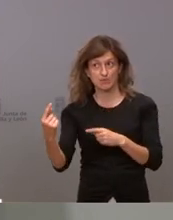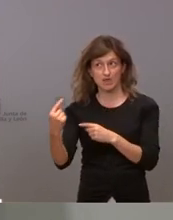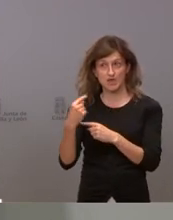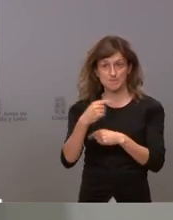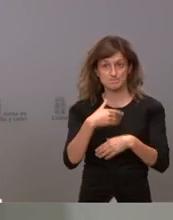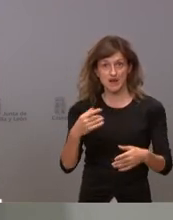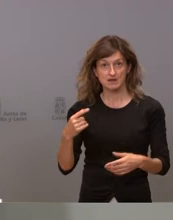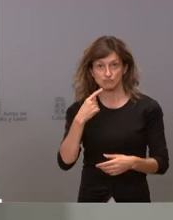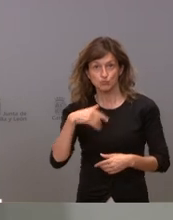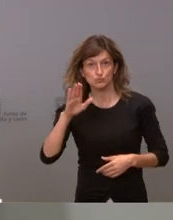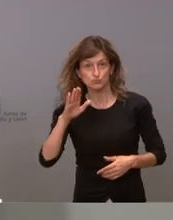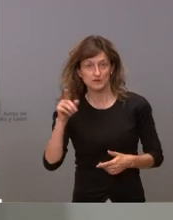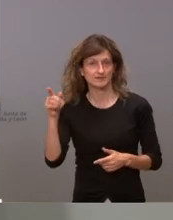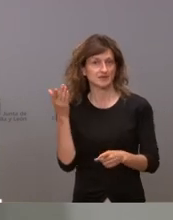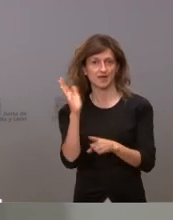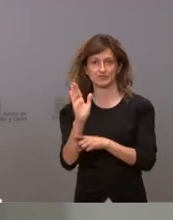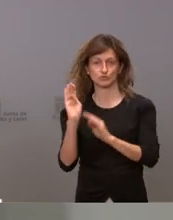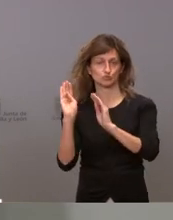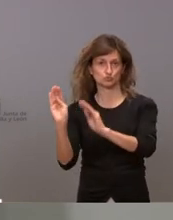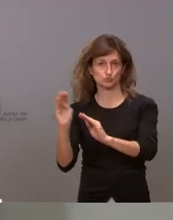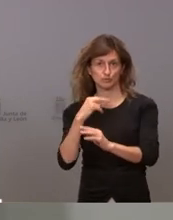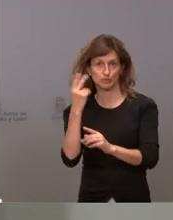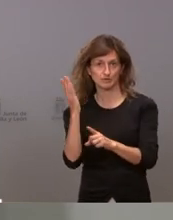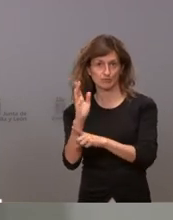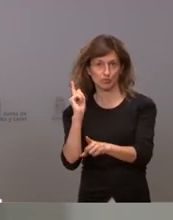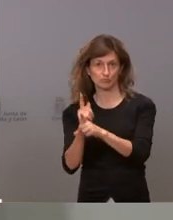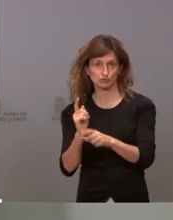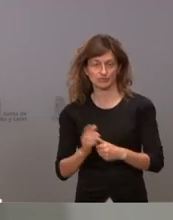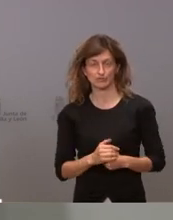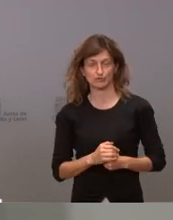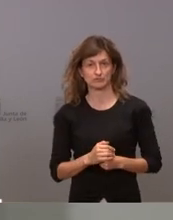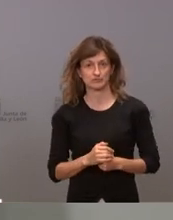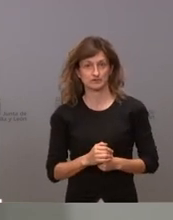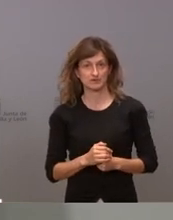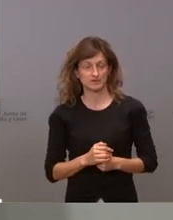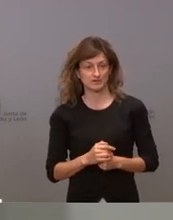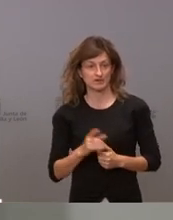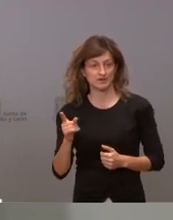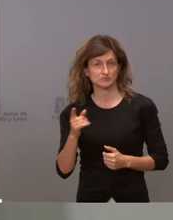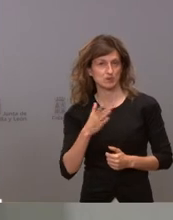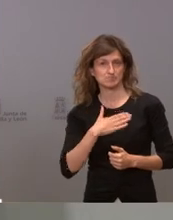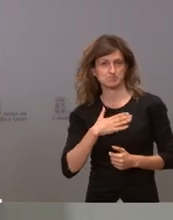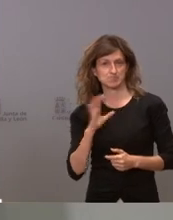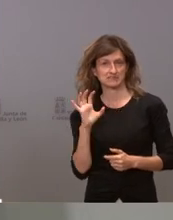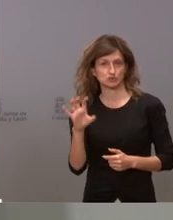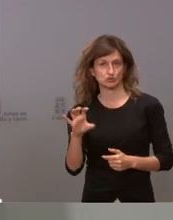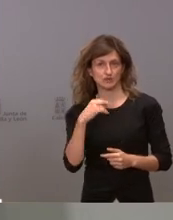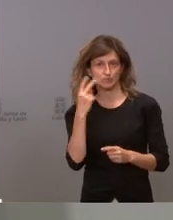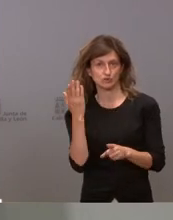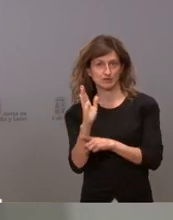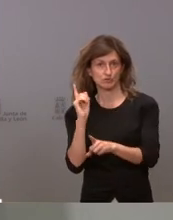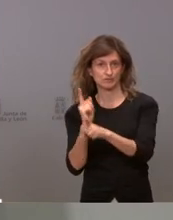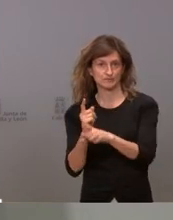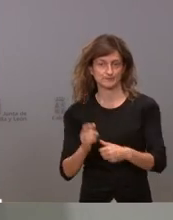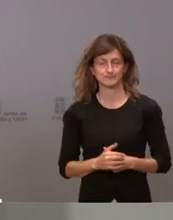comentarlo sí esa es la actitud del portavoz de la oposición eso es lo que se espera de un patriota como el portavoz de la oposición